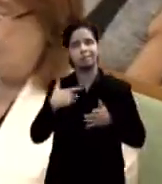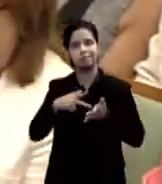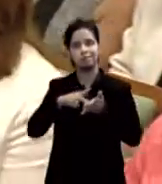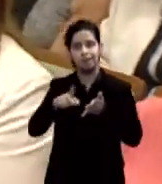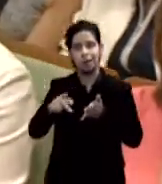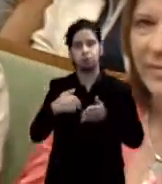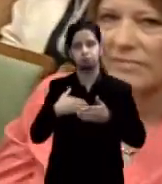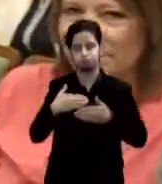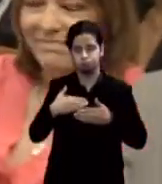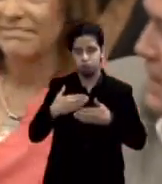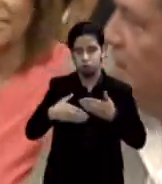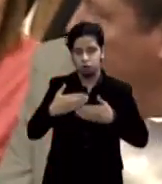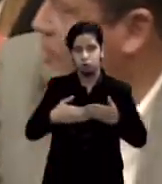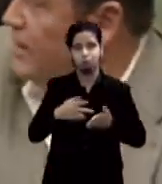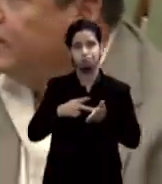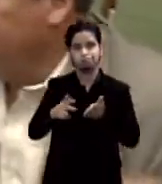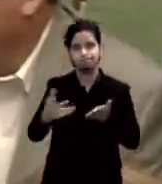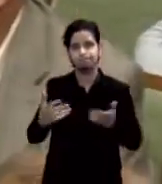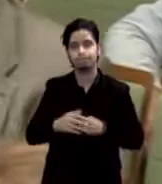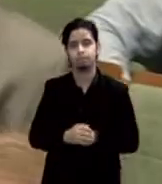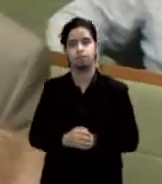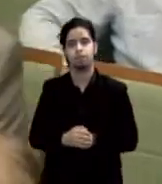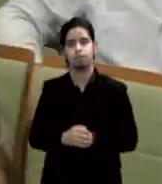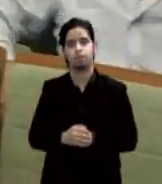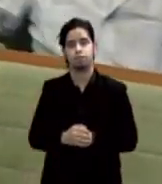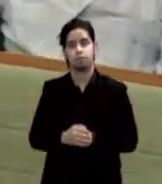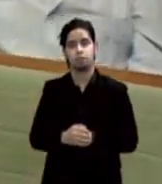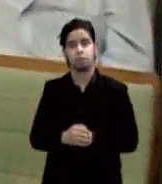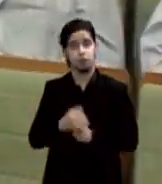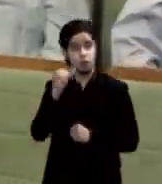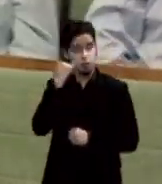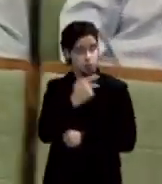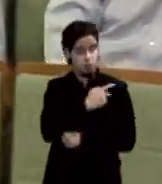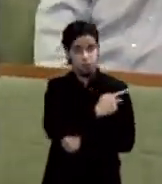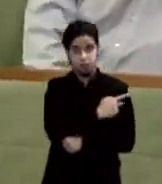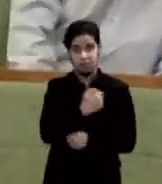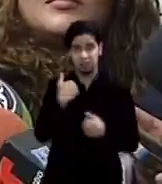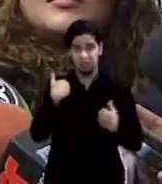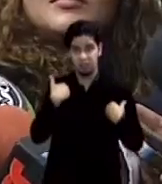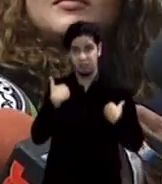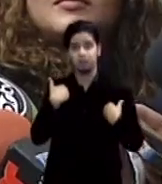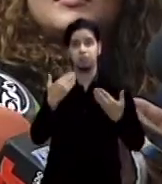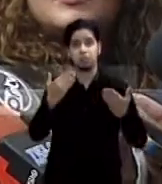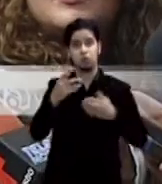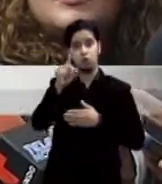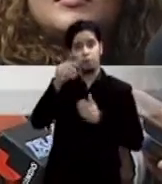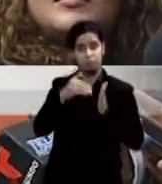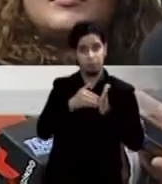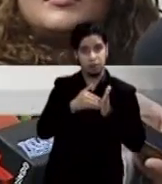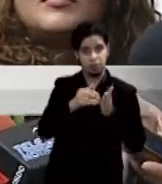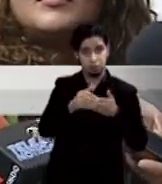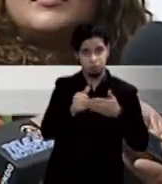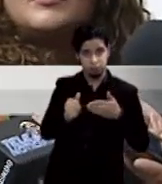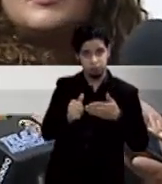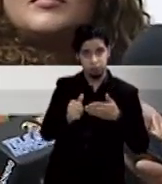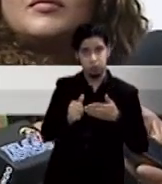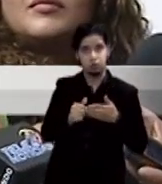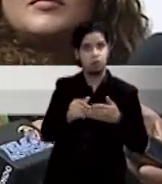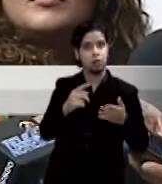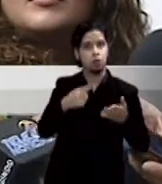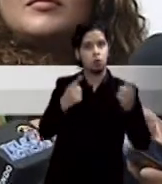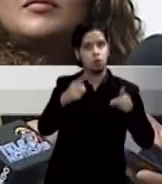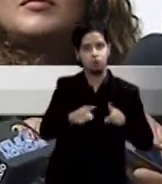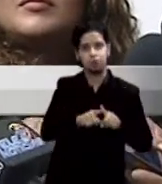presidente de la cámara reaccionó si un paciente tiene un servicio que costó mil dólares como está redactado el proyecto tendría que pagar